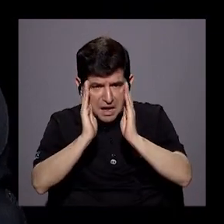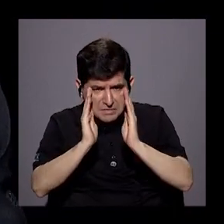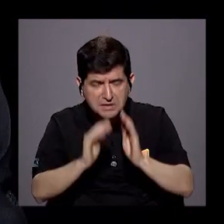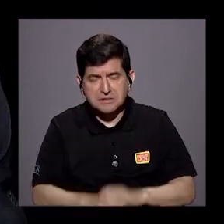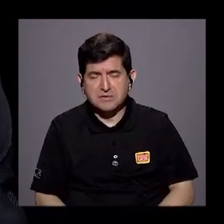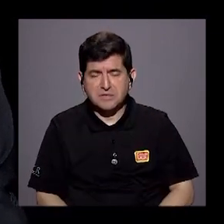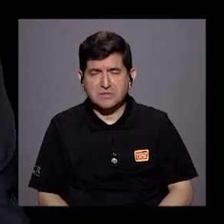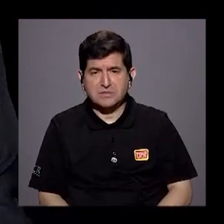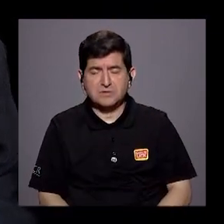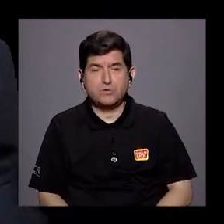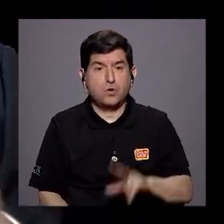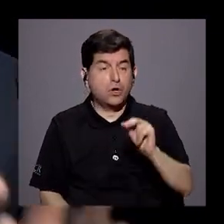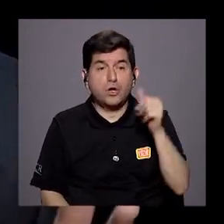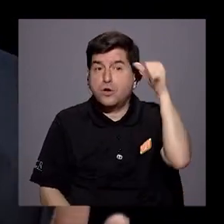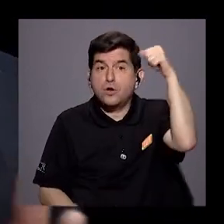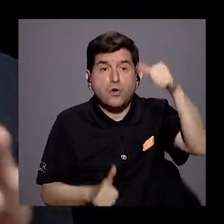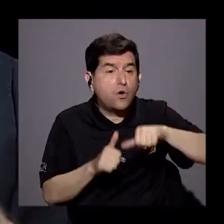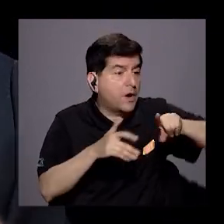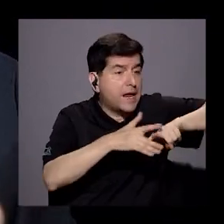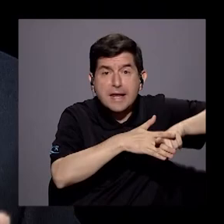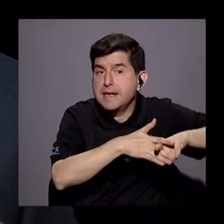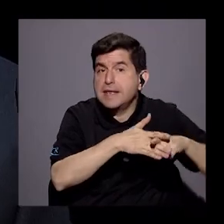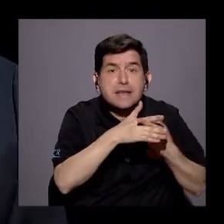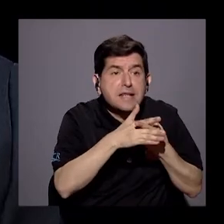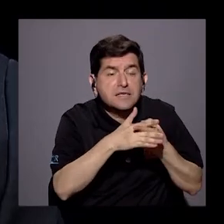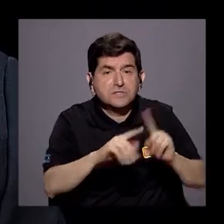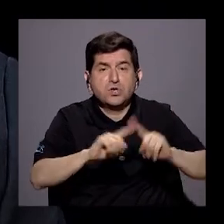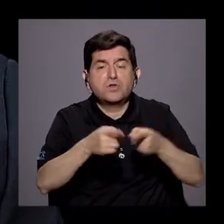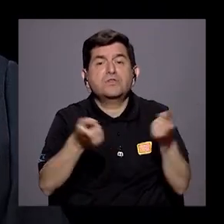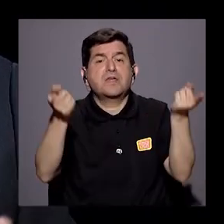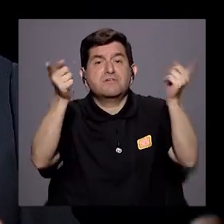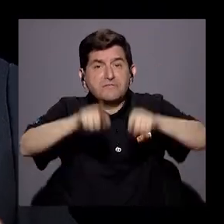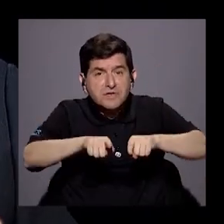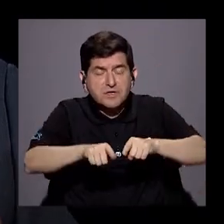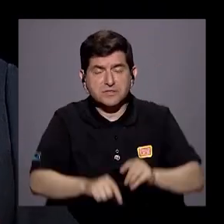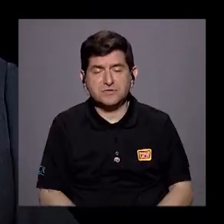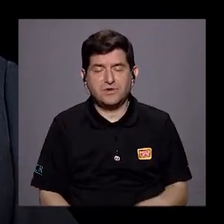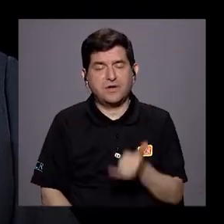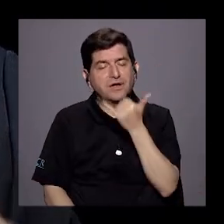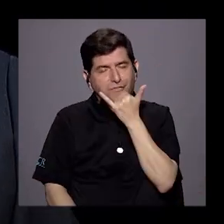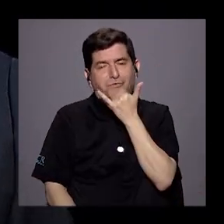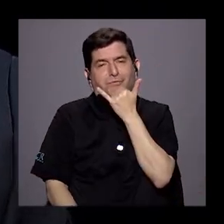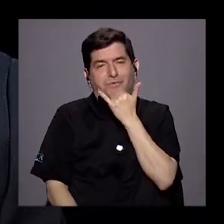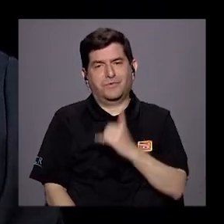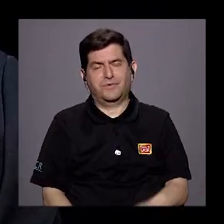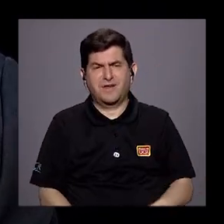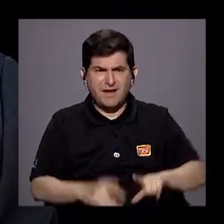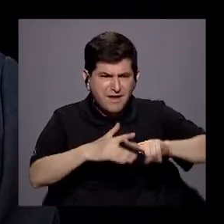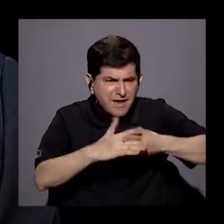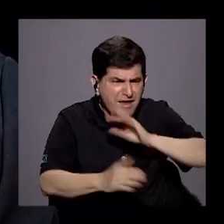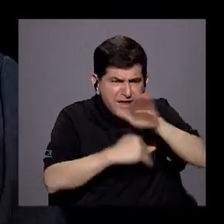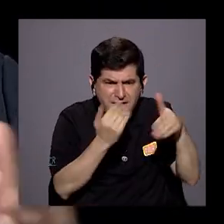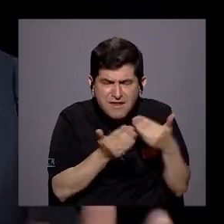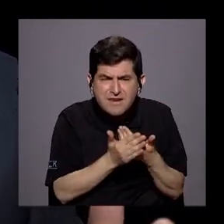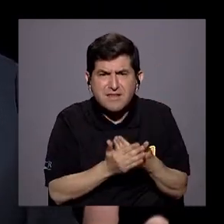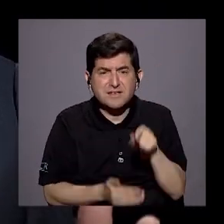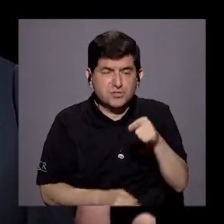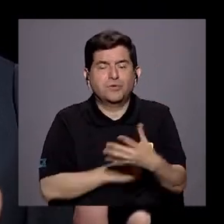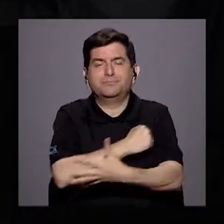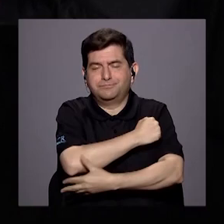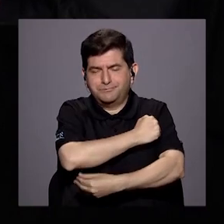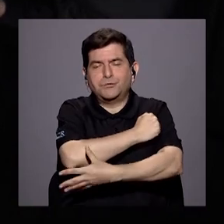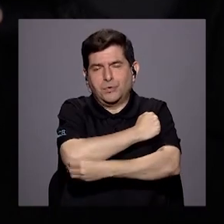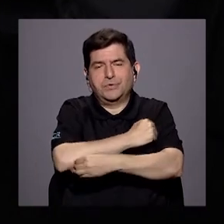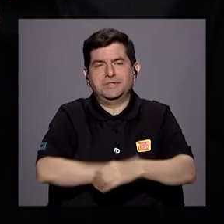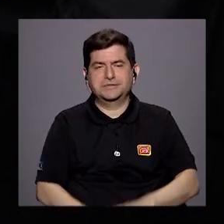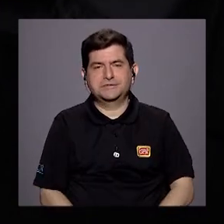no tomando en cuenta cuál es el origen. En muchos casos de ese problema es un error. El origen de todo esto en muchos casos es la pobreza.